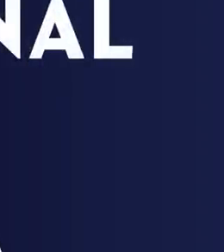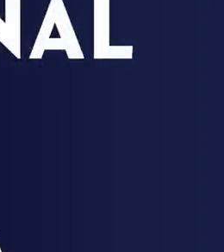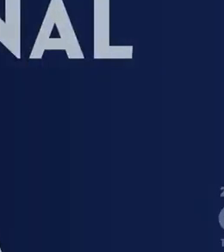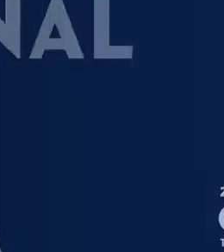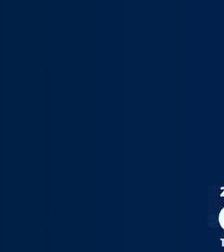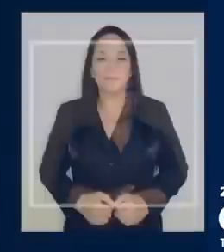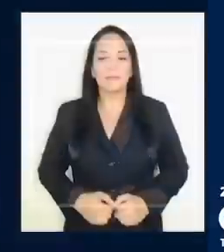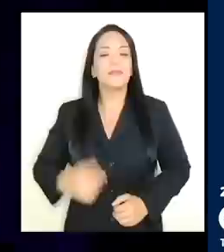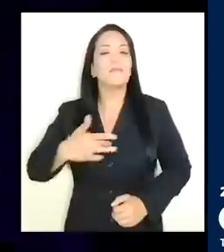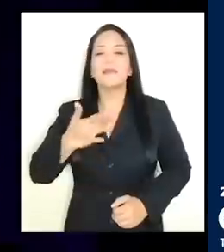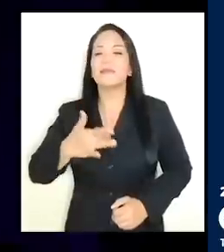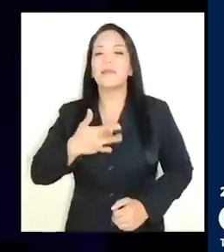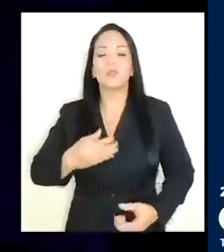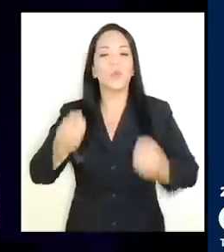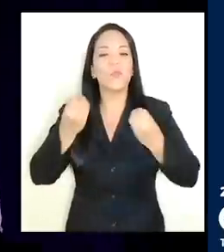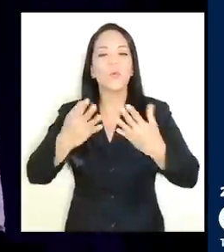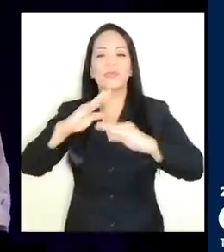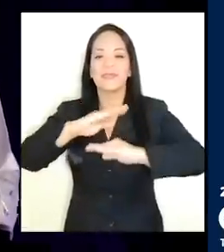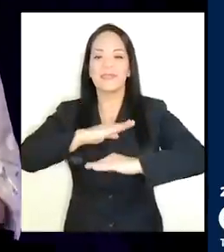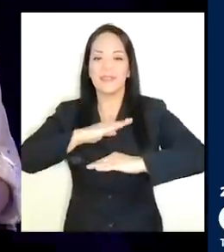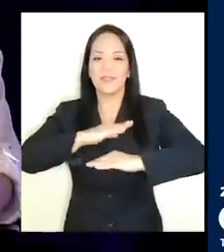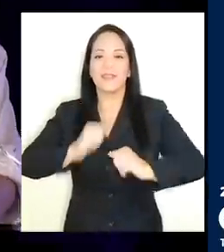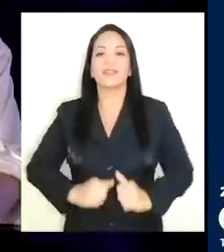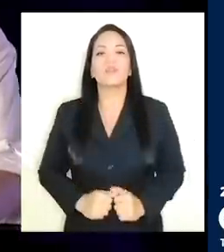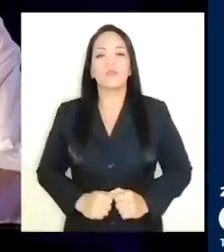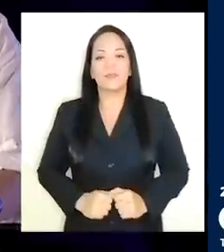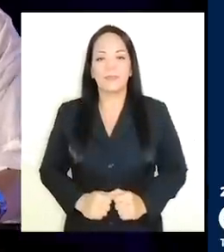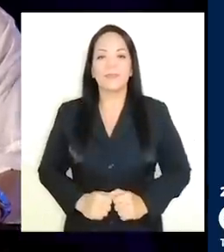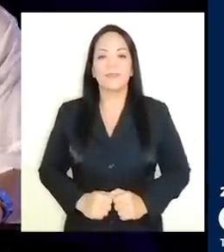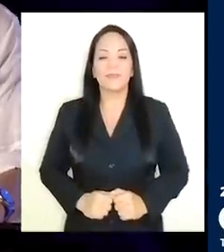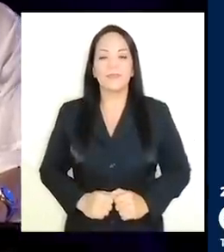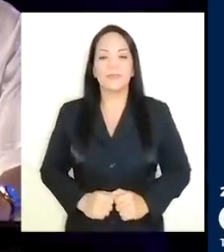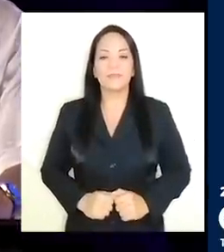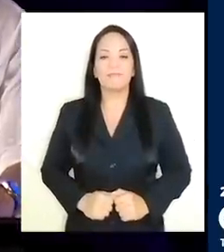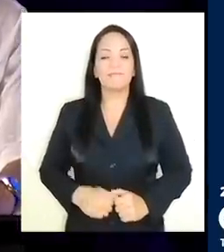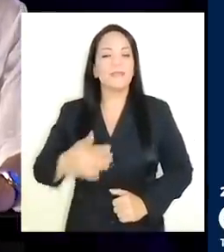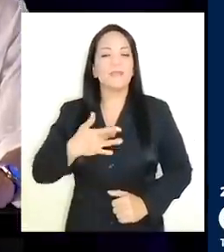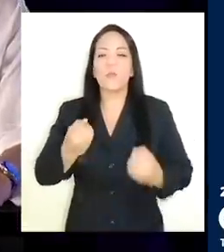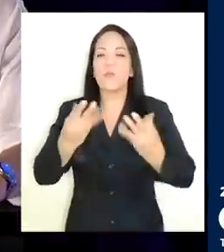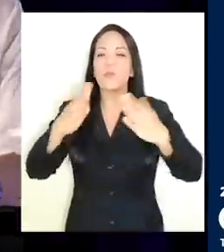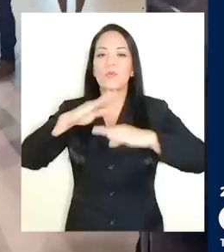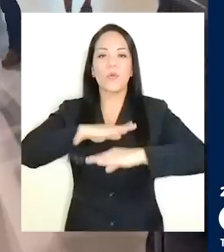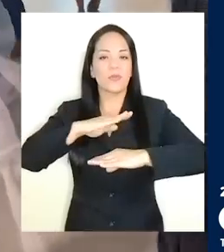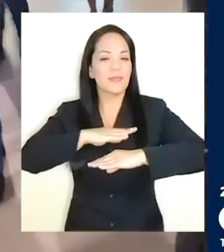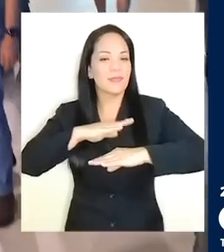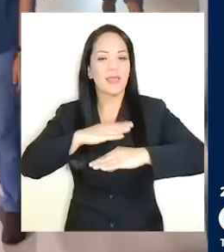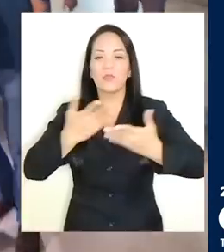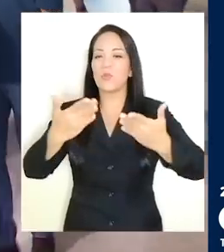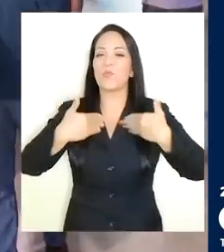Me siento sumamente satisfecho, muy contento,